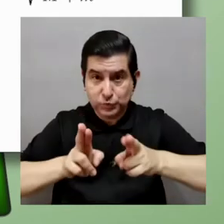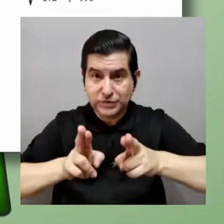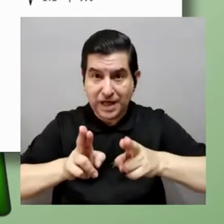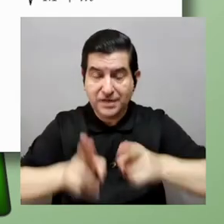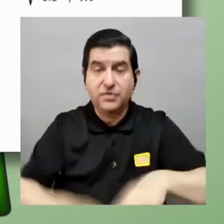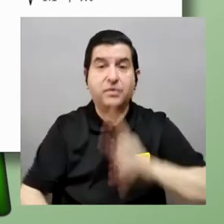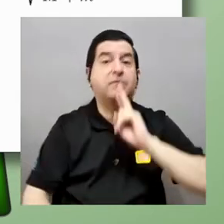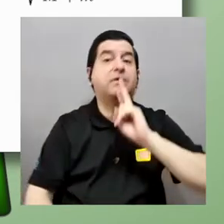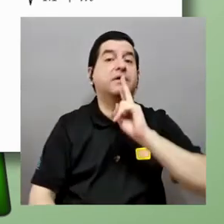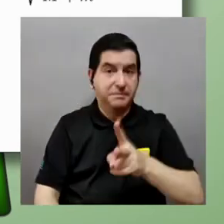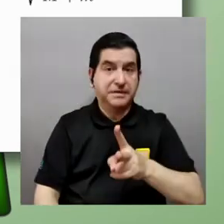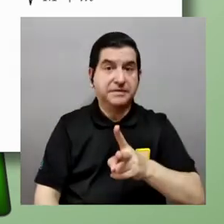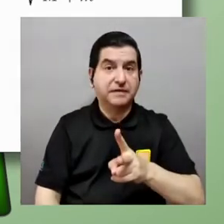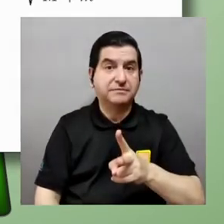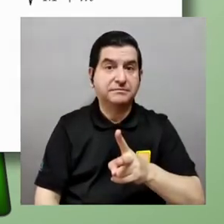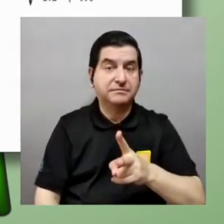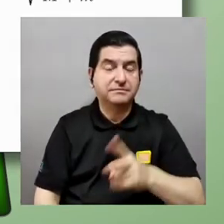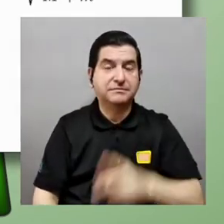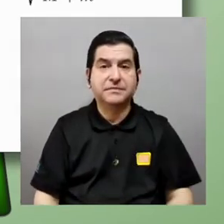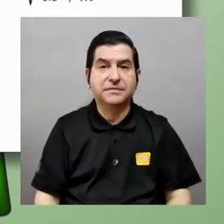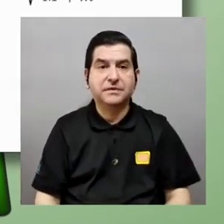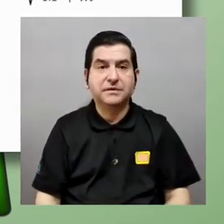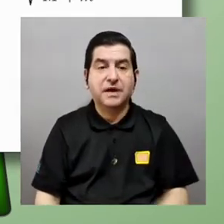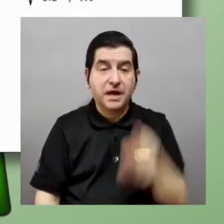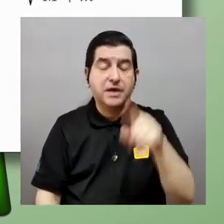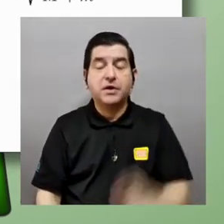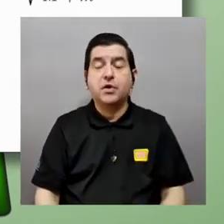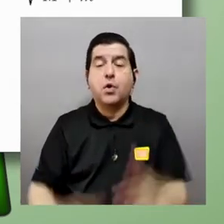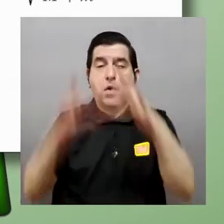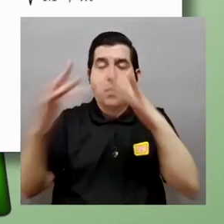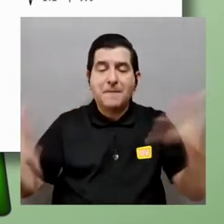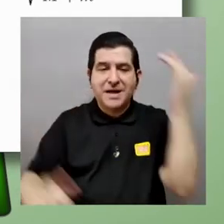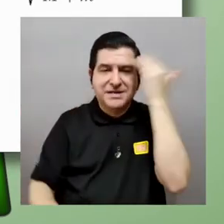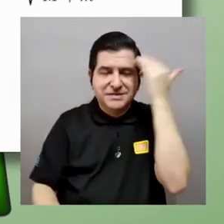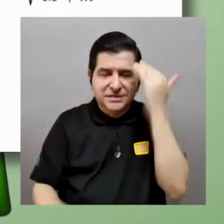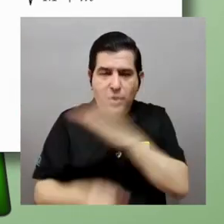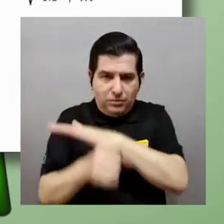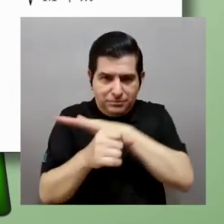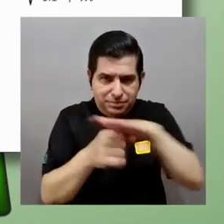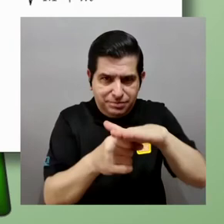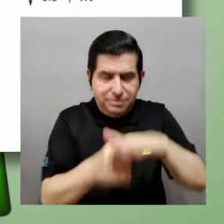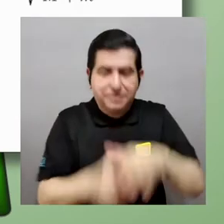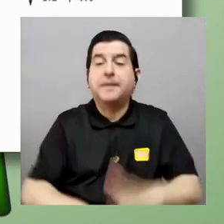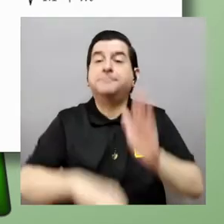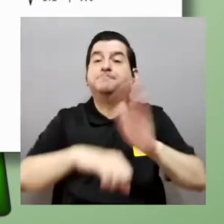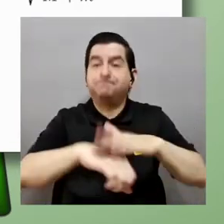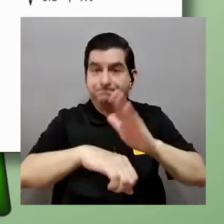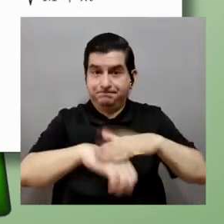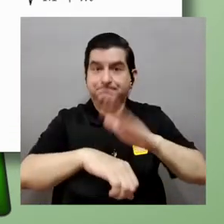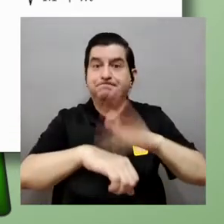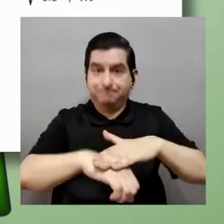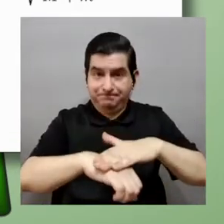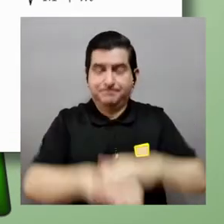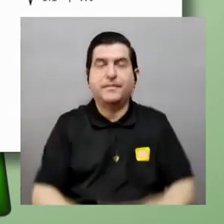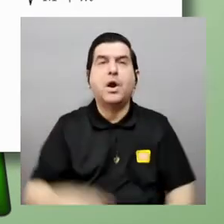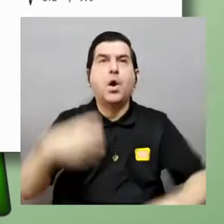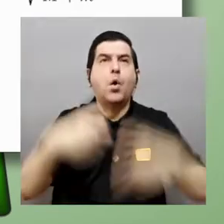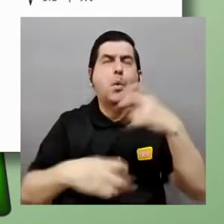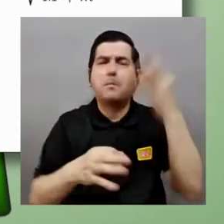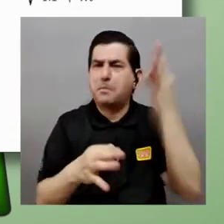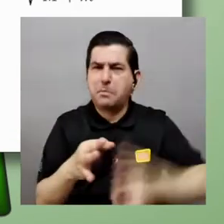resultado realmente es llena un hueco en el conocimiento porque permite